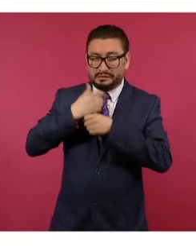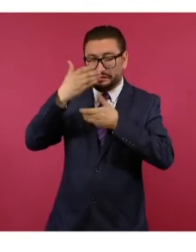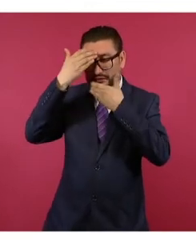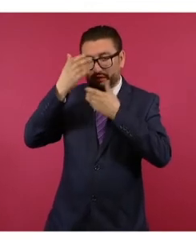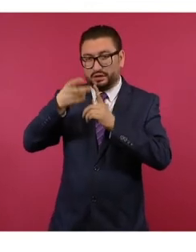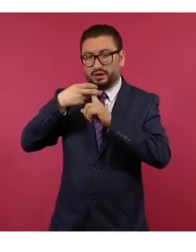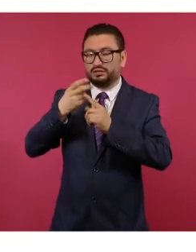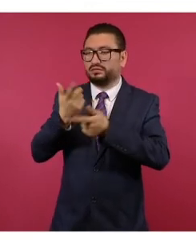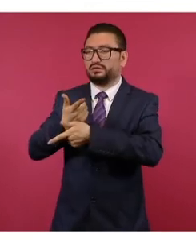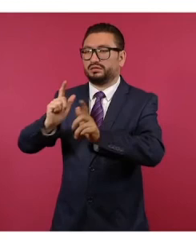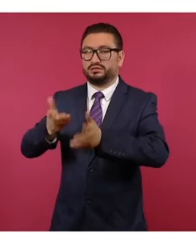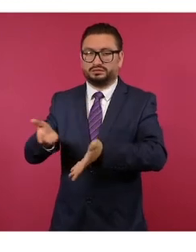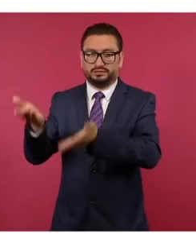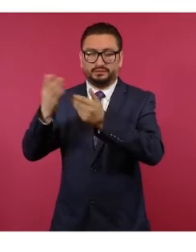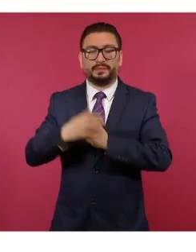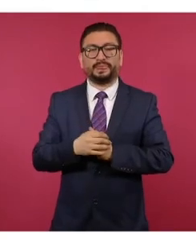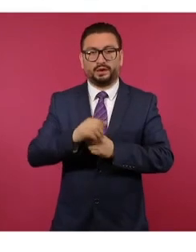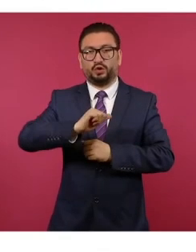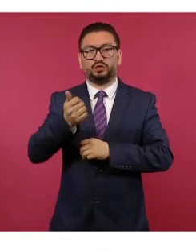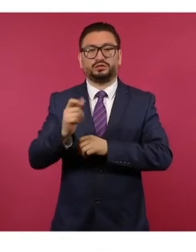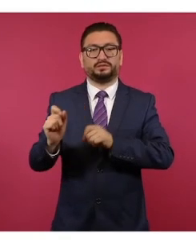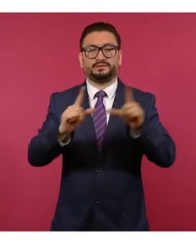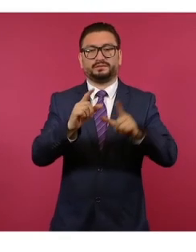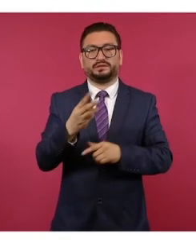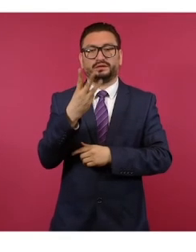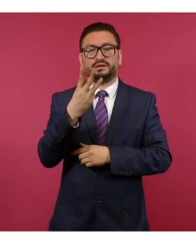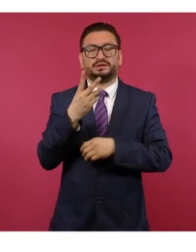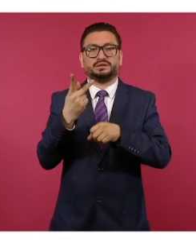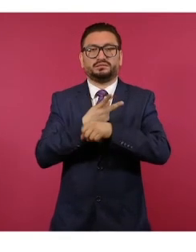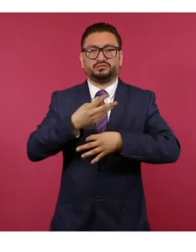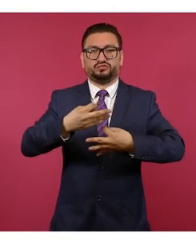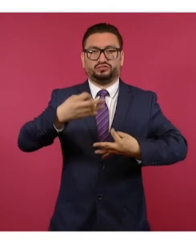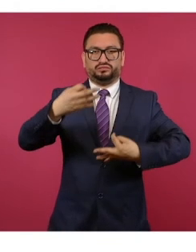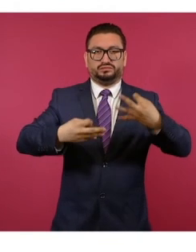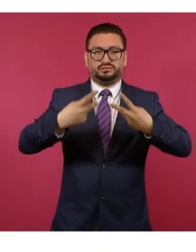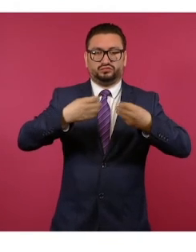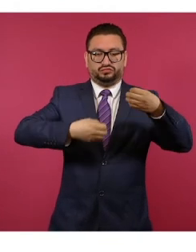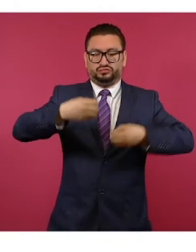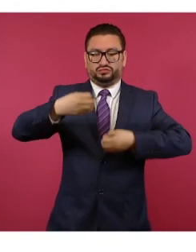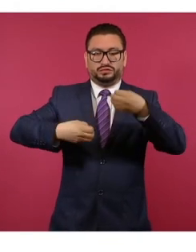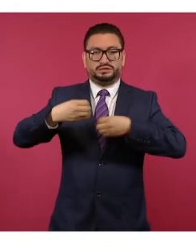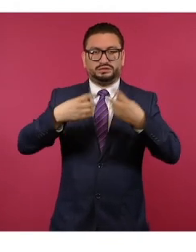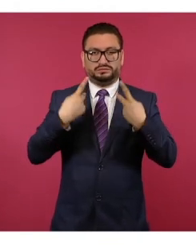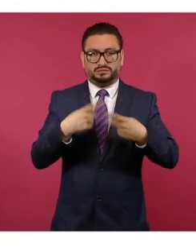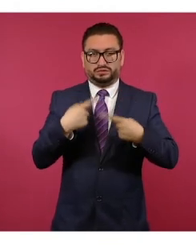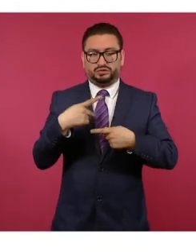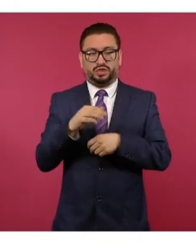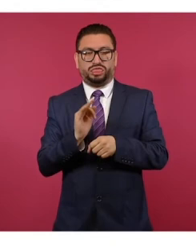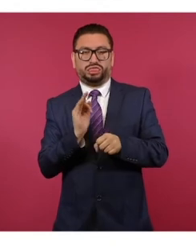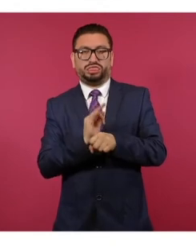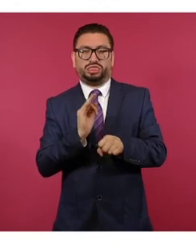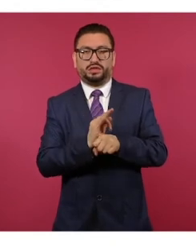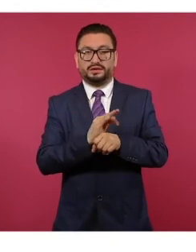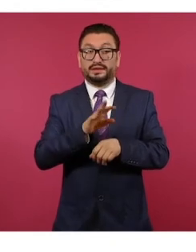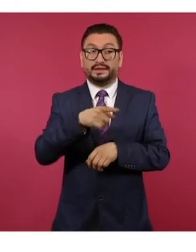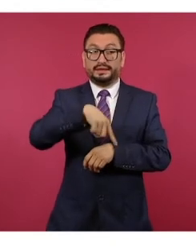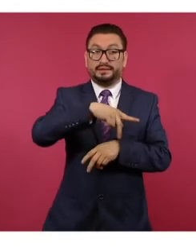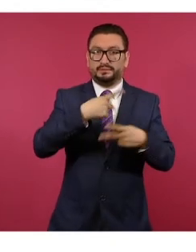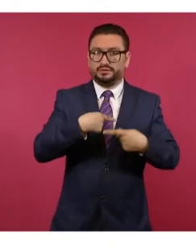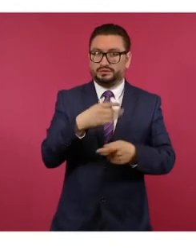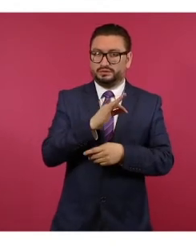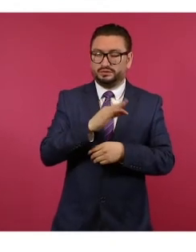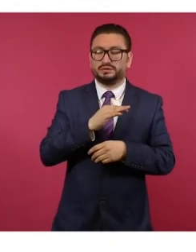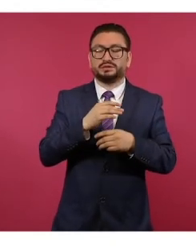Adelante. Tenemos tres casos de jueces que favorecen a presuntos delincuentes.